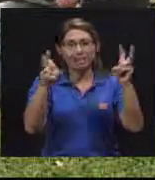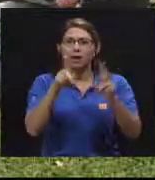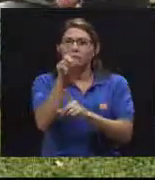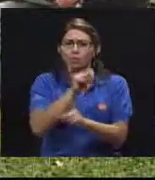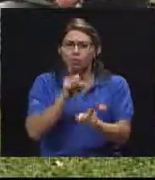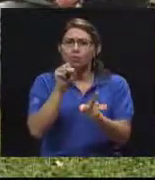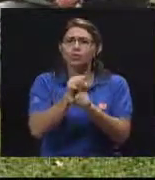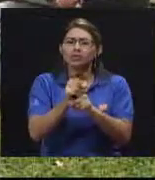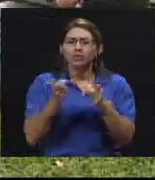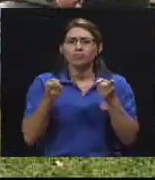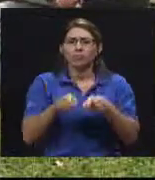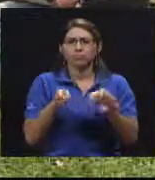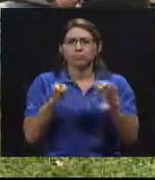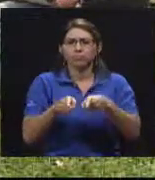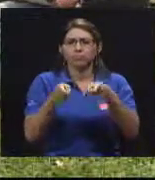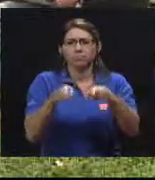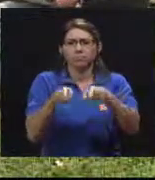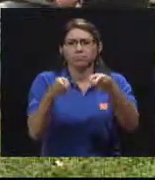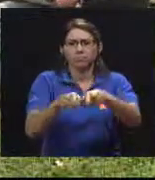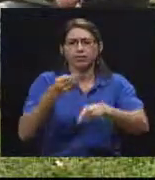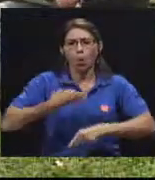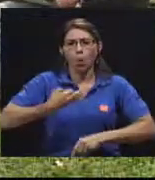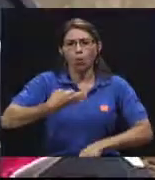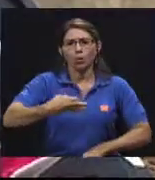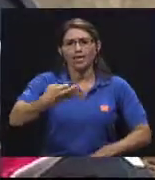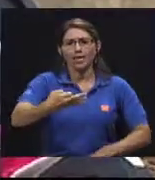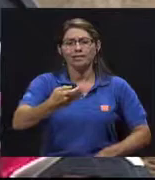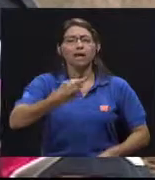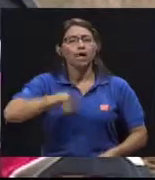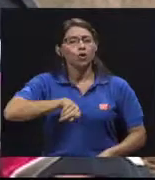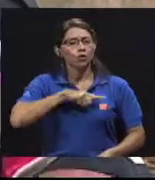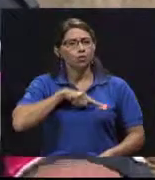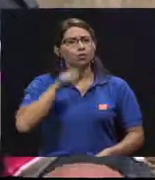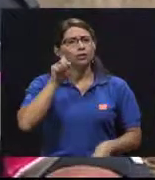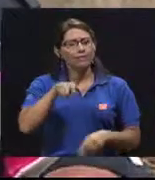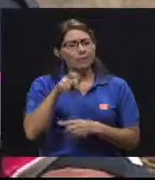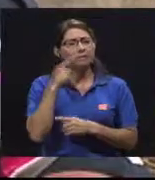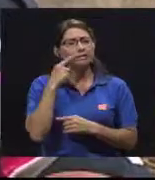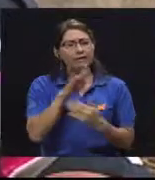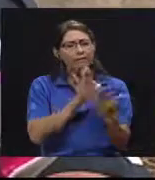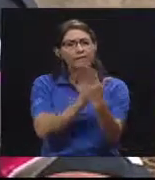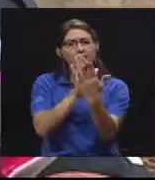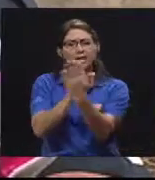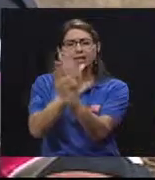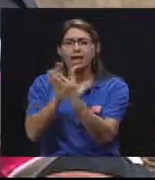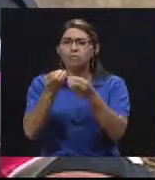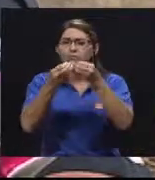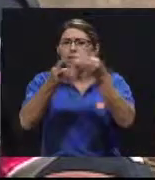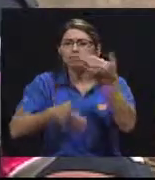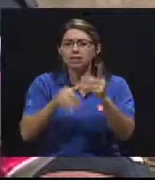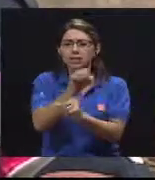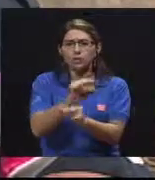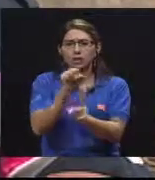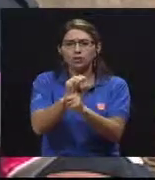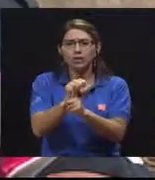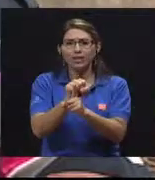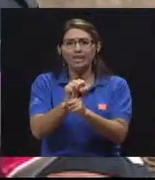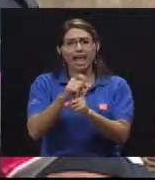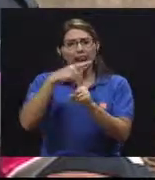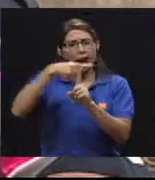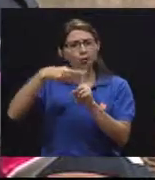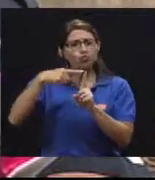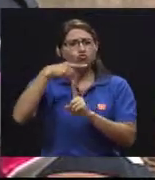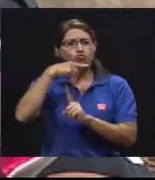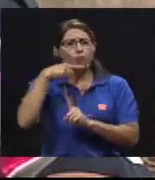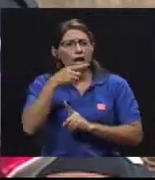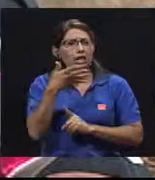llamativo, es una situación en la que vivimos todos los días, tenemos que por lo menos lidiar con cualquier cantidad de situaciones, y solamente la Cruz